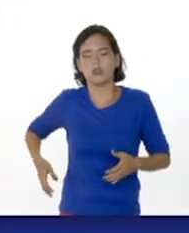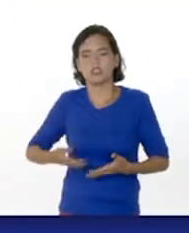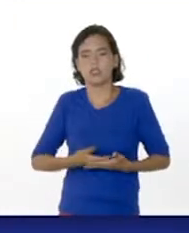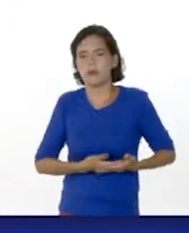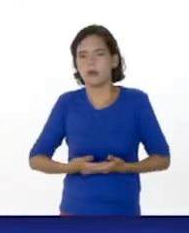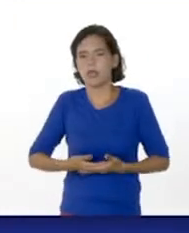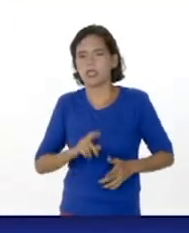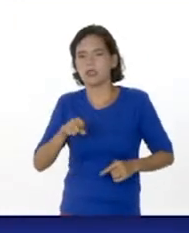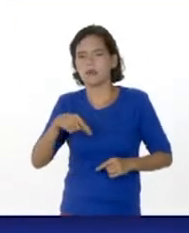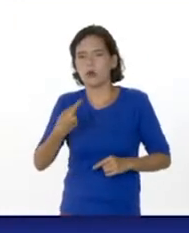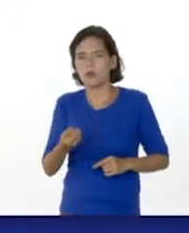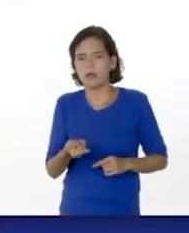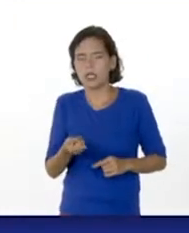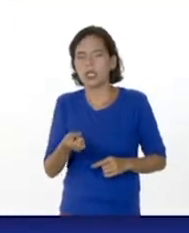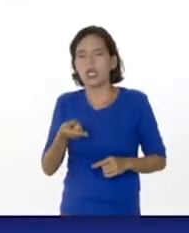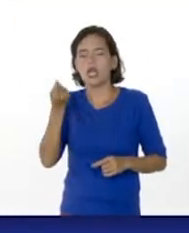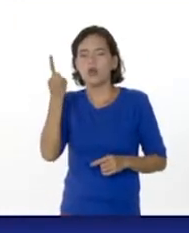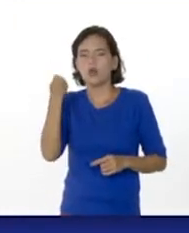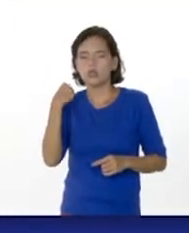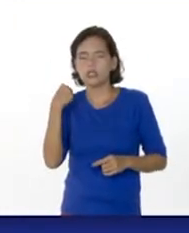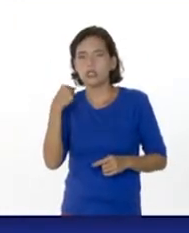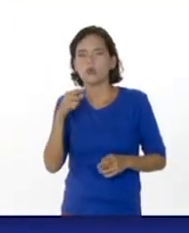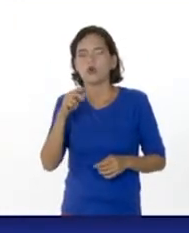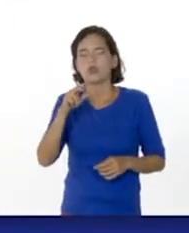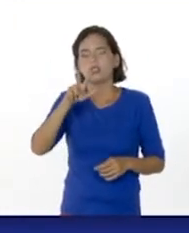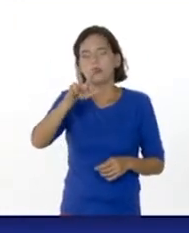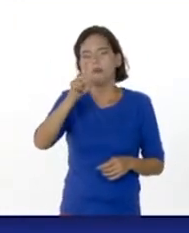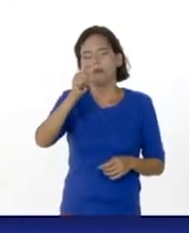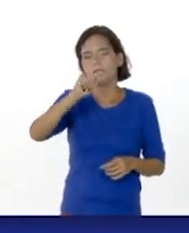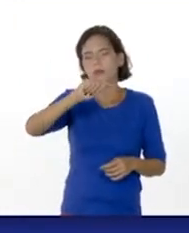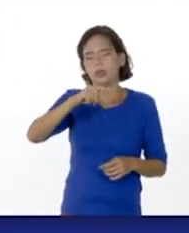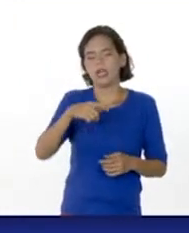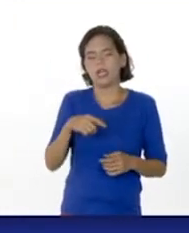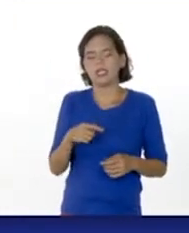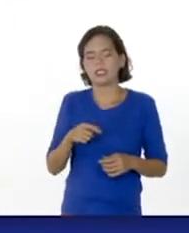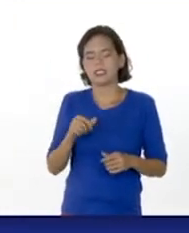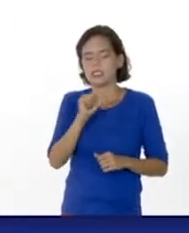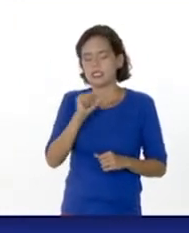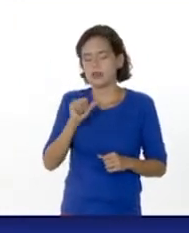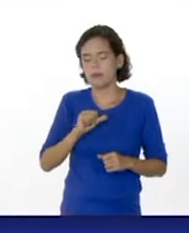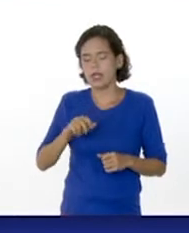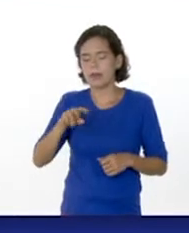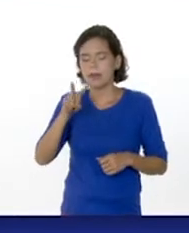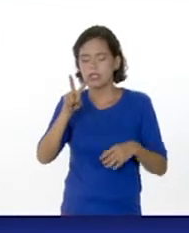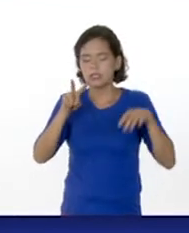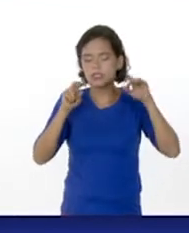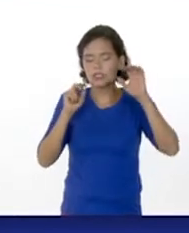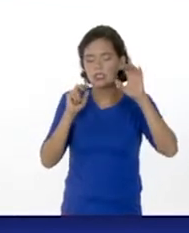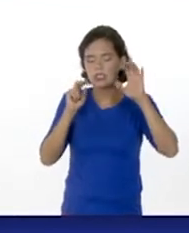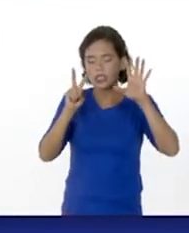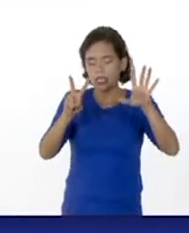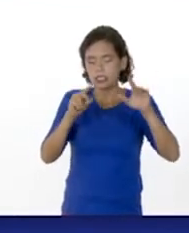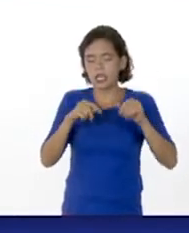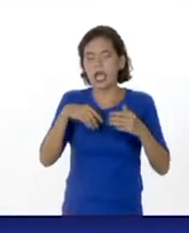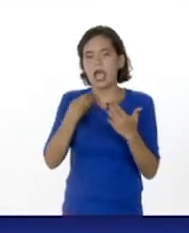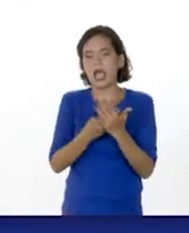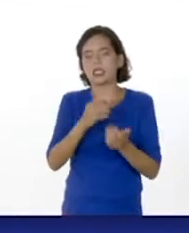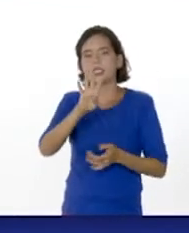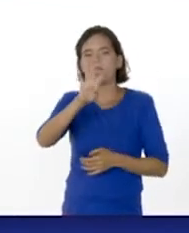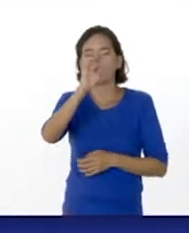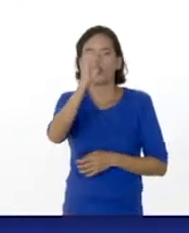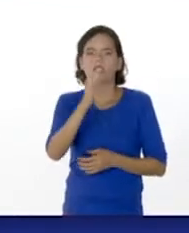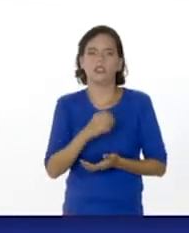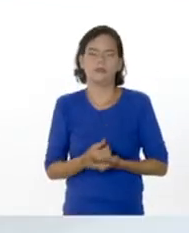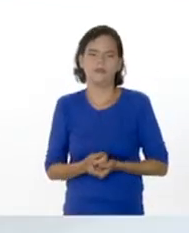trimestre que va de la semana 27 hasta la 40. En algunos, en algunas madres se adelanta, puede ser de la semana 36 hasta la